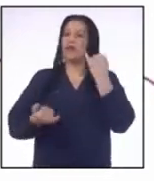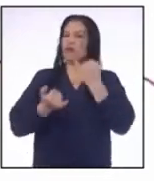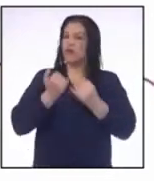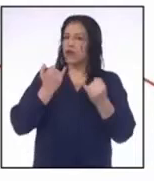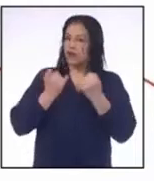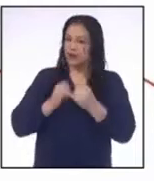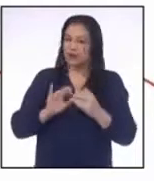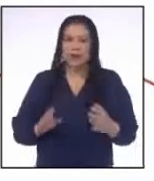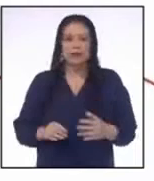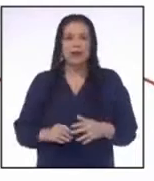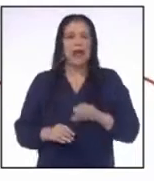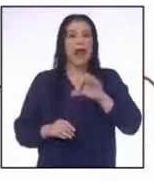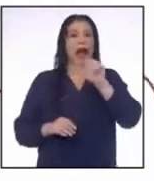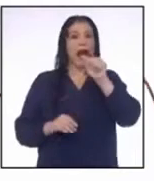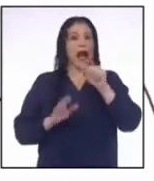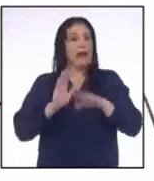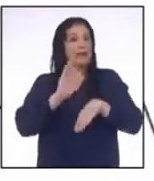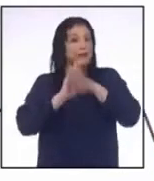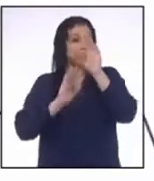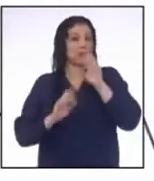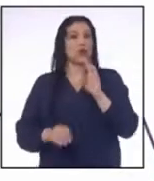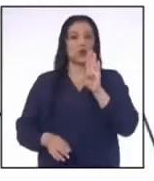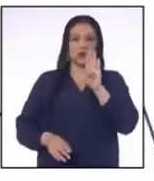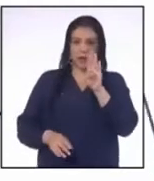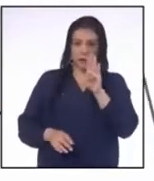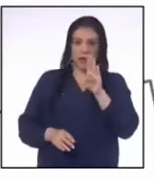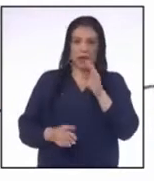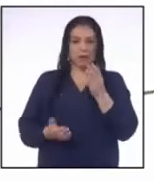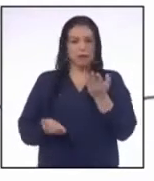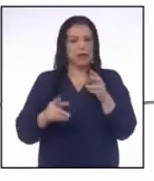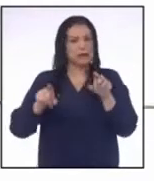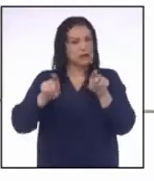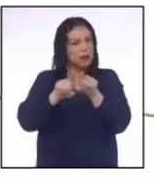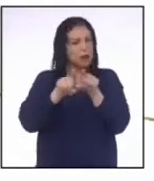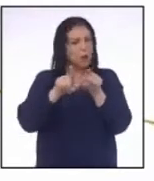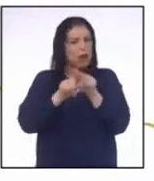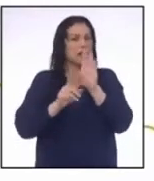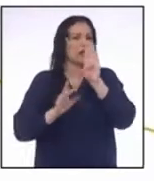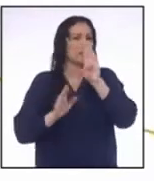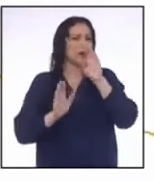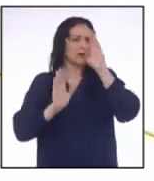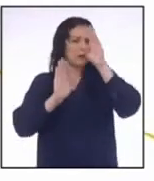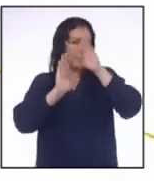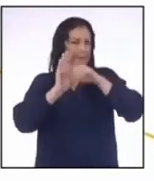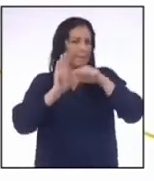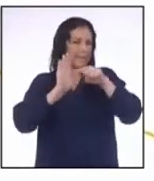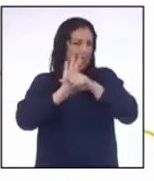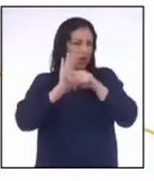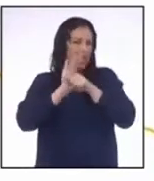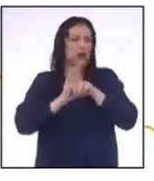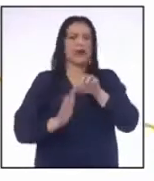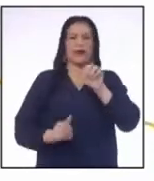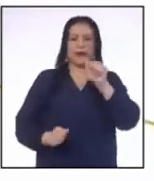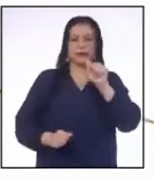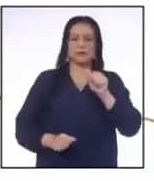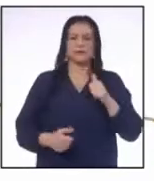Finalmente A es mayor que B es equivalente a B es menor que A